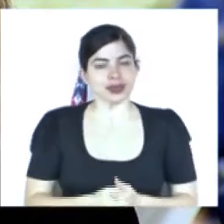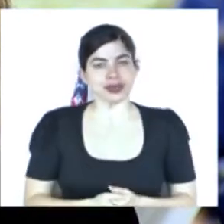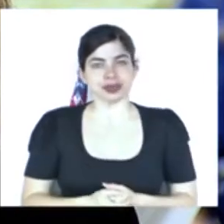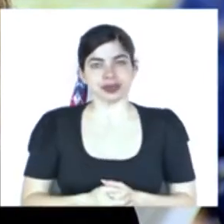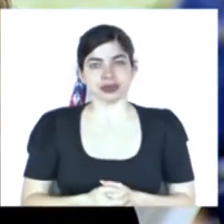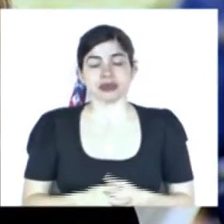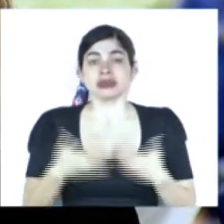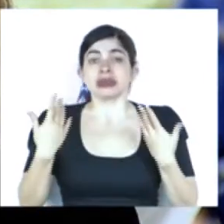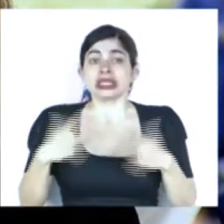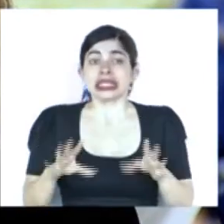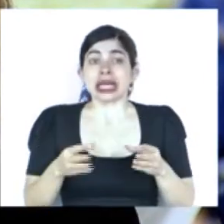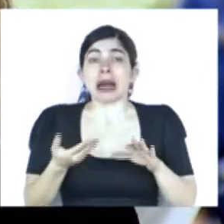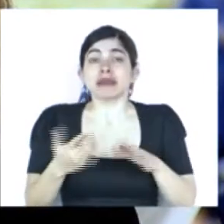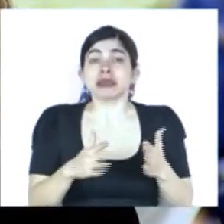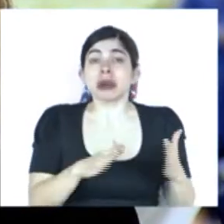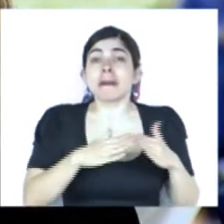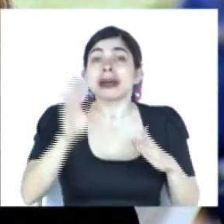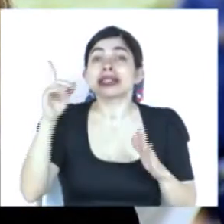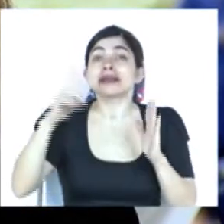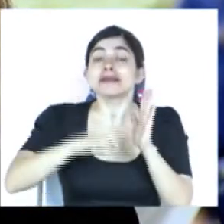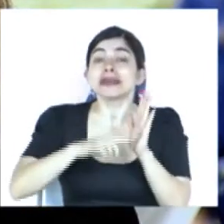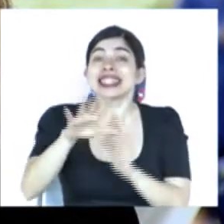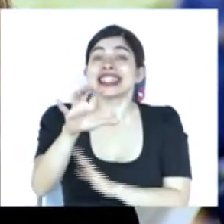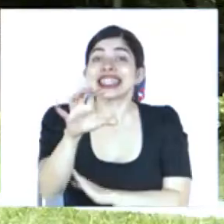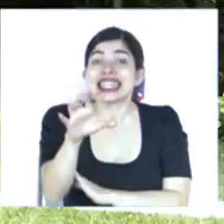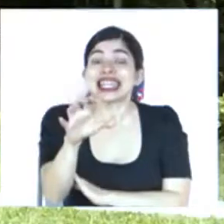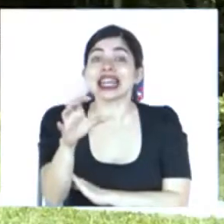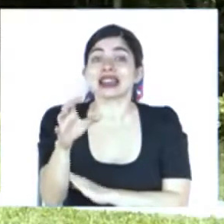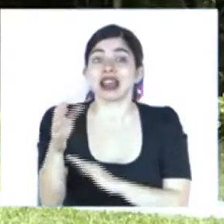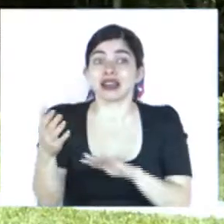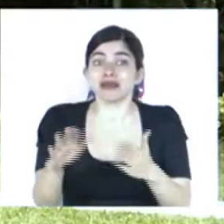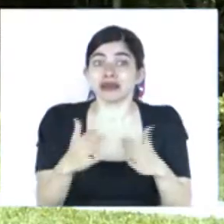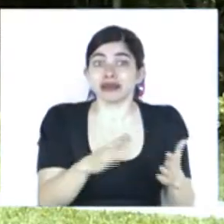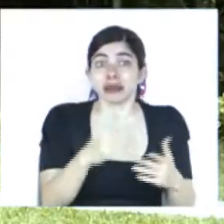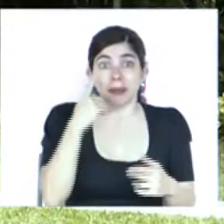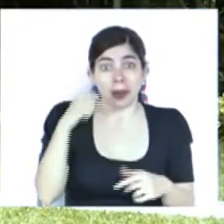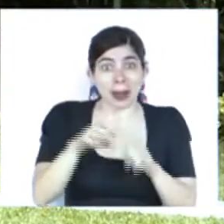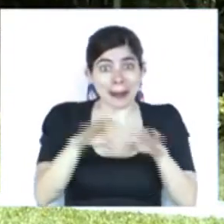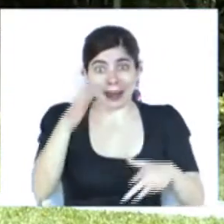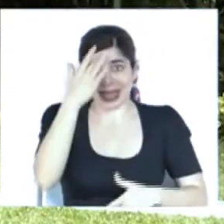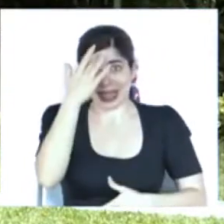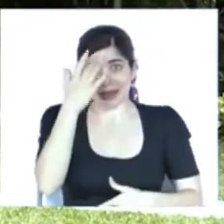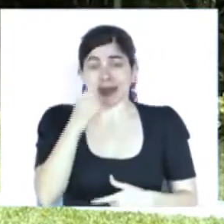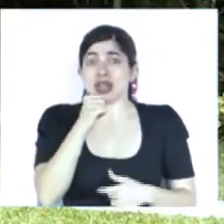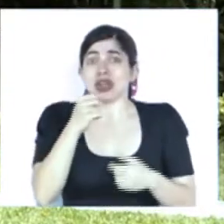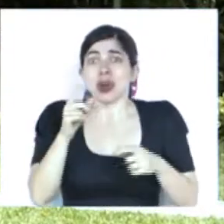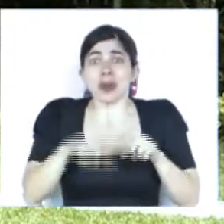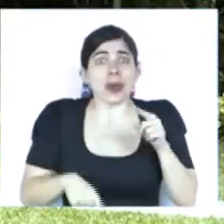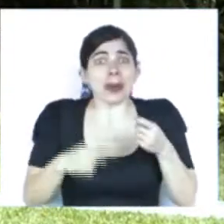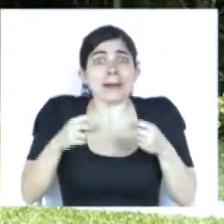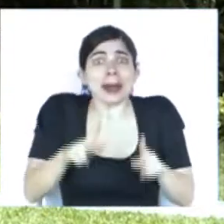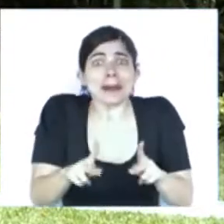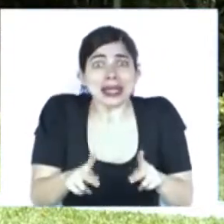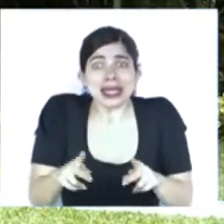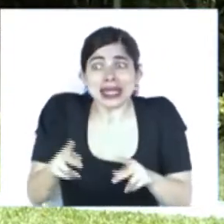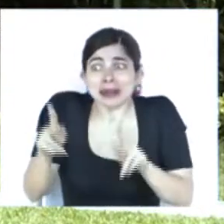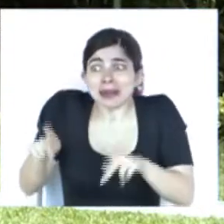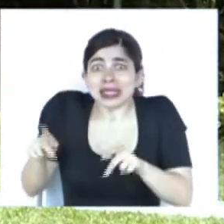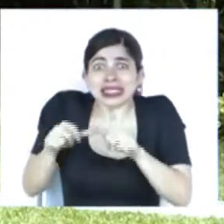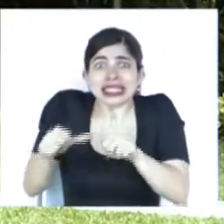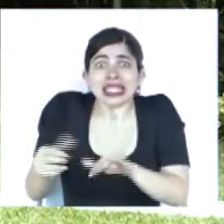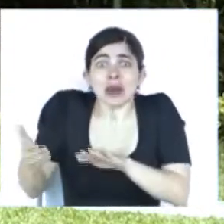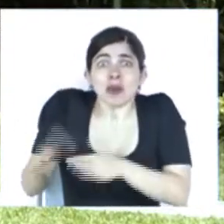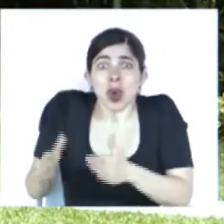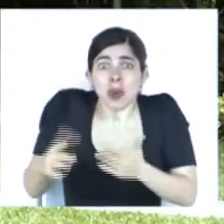Hemos perdido más de 1,500 vidas en esta pandemia y no podemos permitir que nuestros seres queridos sigan muriendo